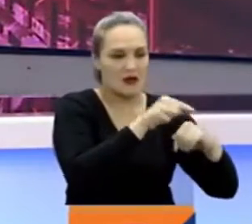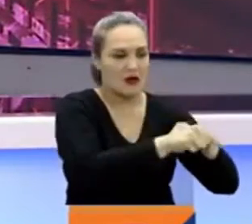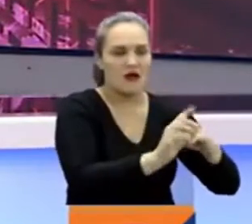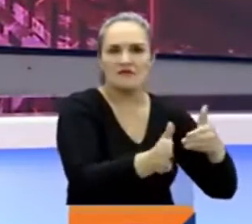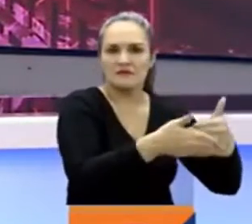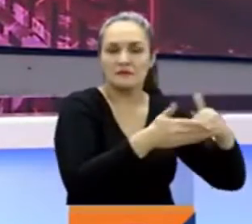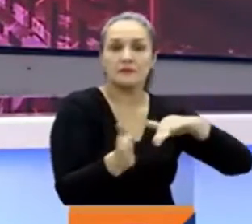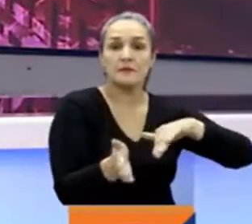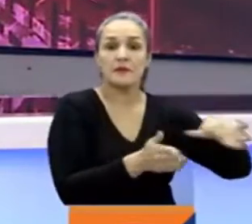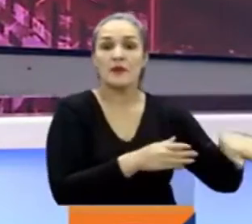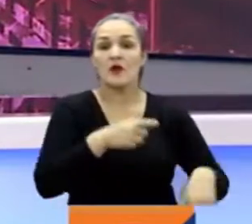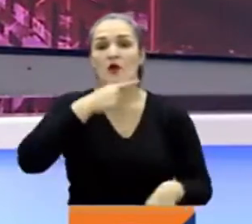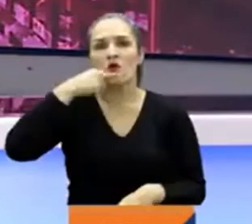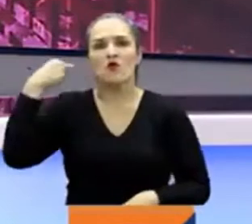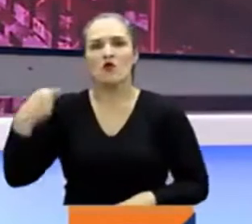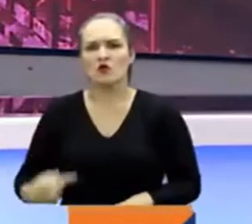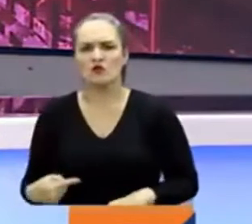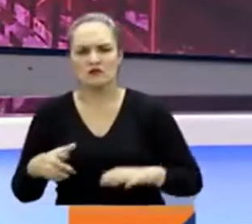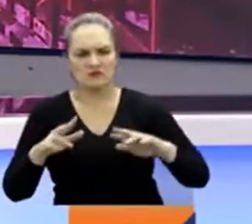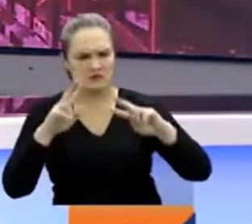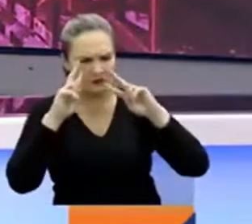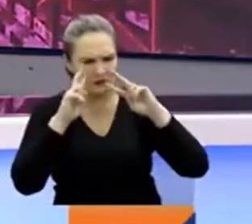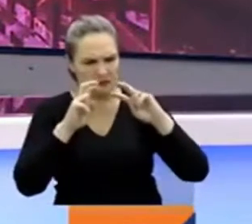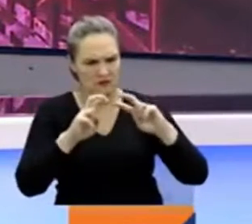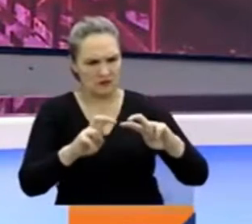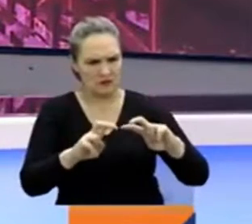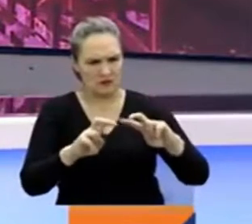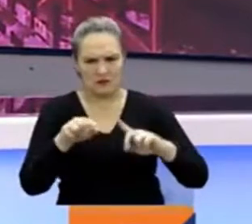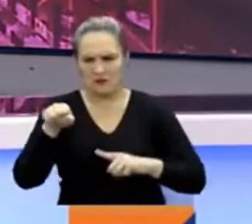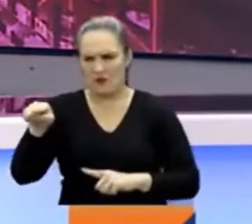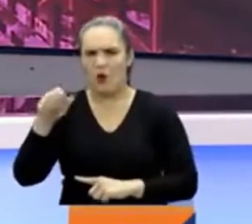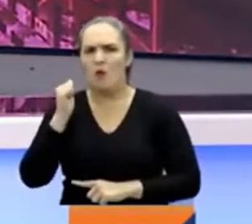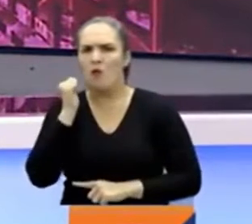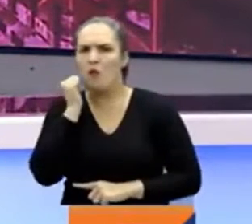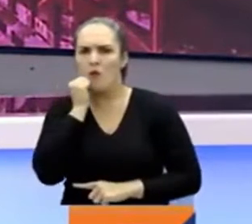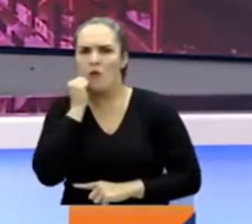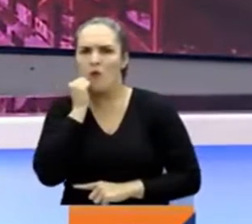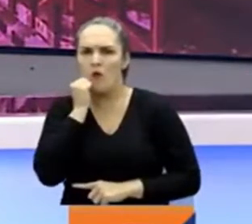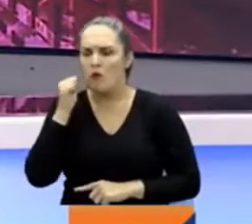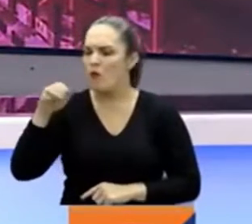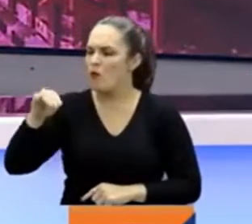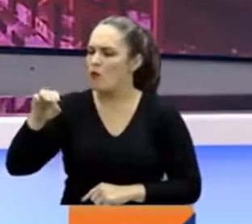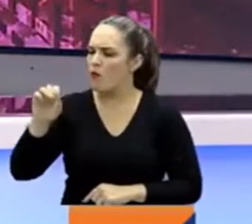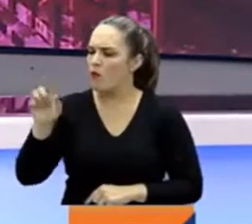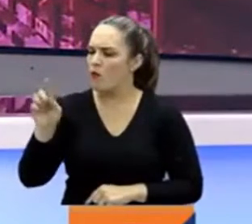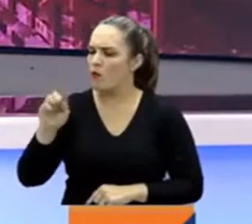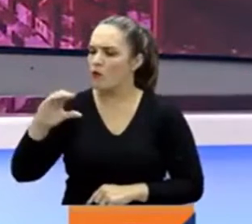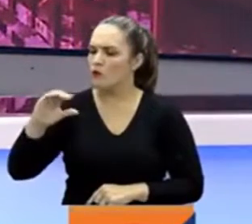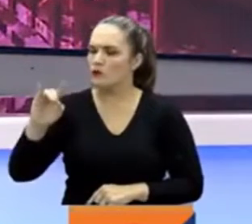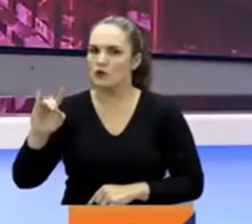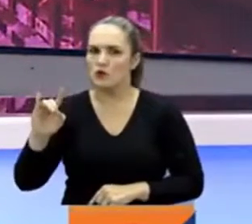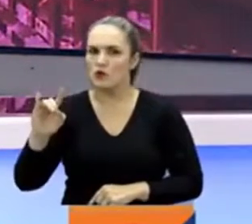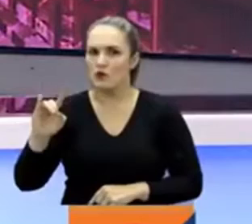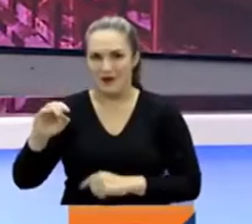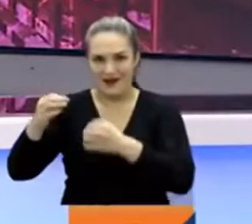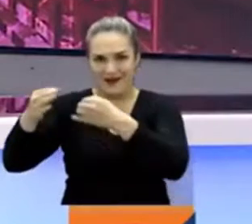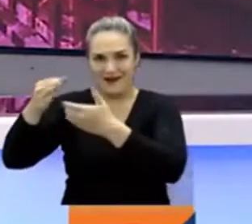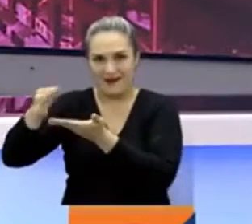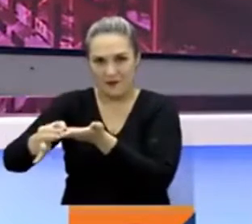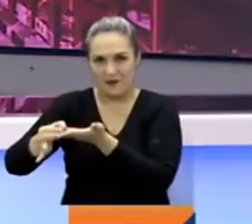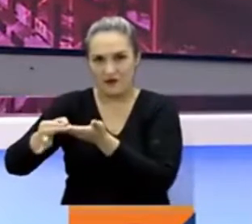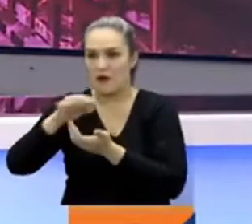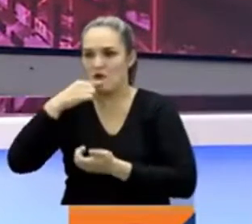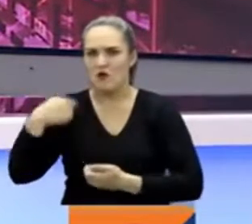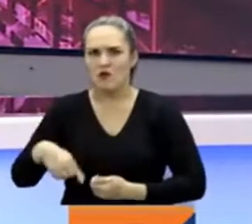por homicidio después que una explosión en Moscú cobró la vida de la hija de uno de los aliados más cercanos de Vladimir Putin. El hecho